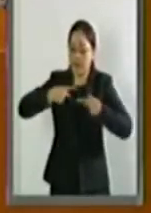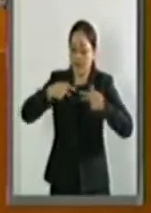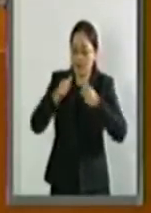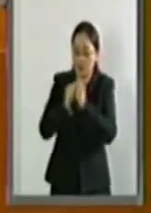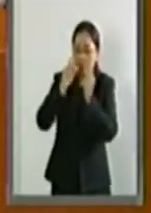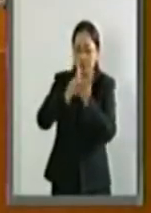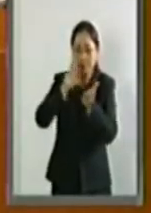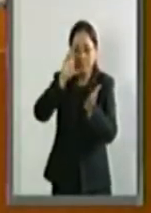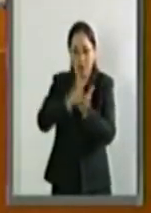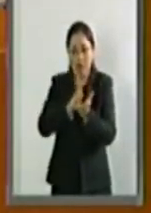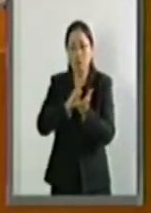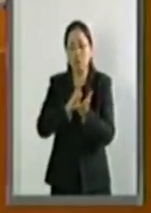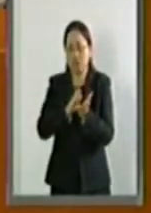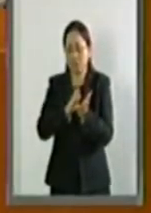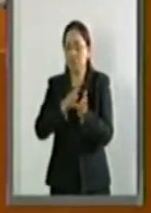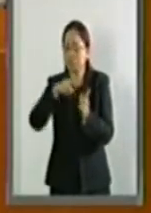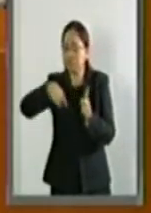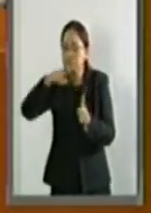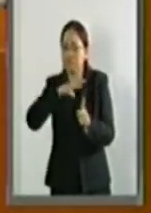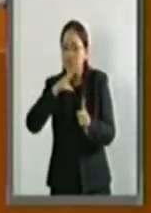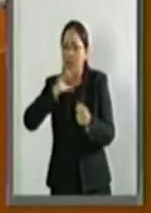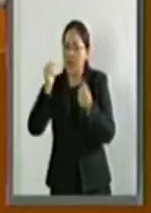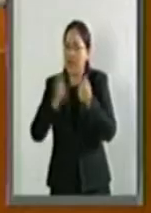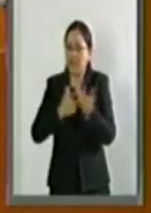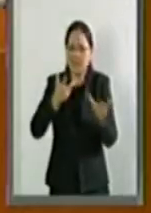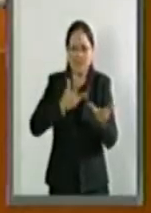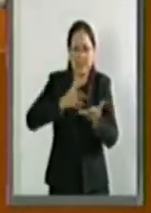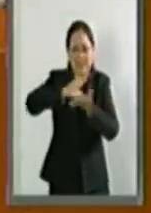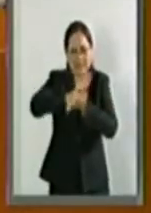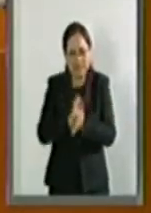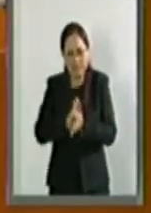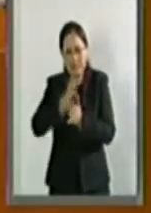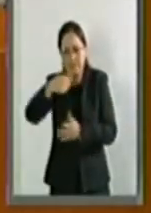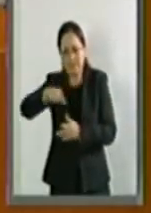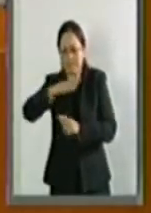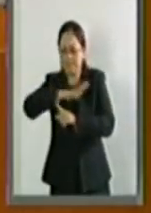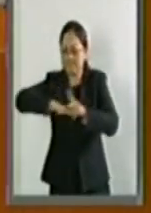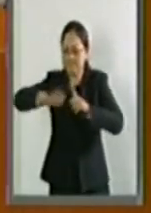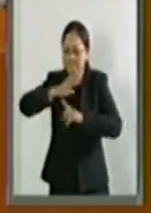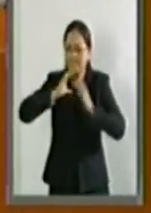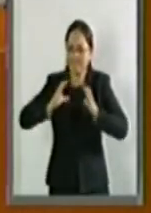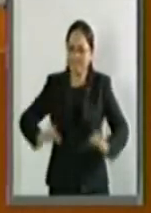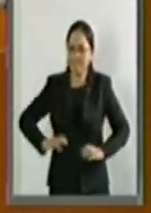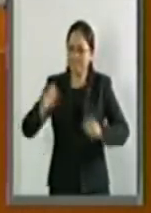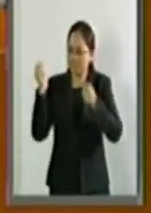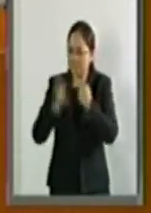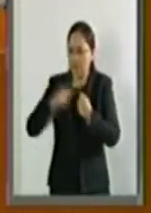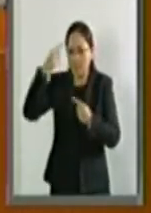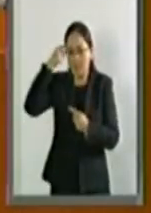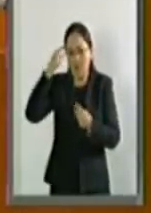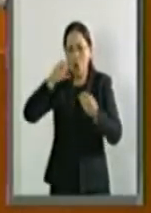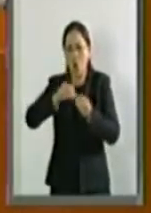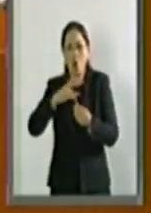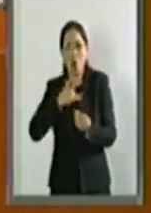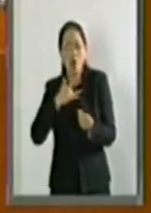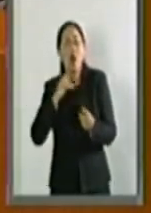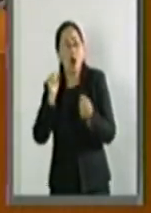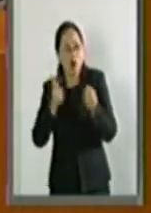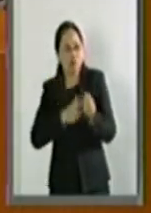discapacidad han sido objeto de terribles actos de discriminación por su condición física, mental y sensorial.